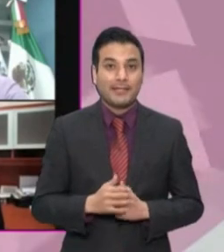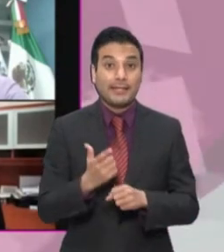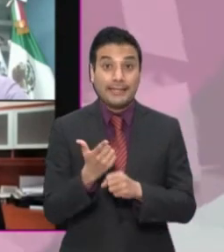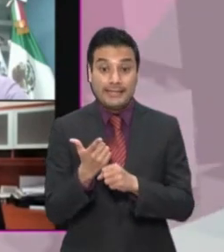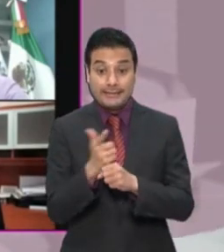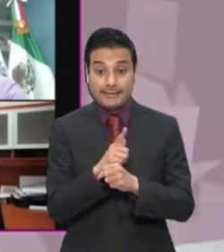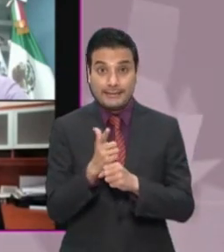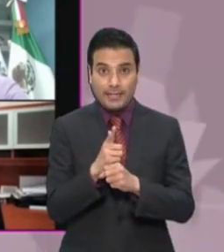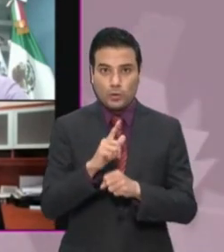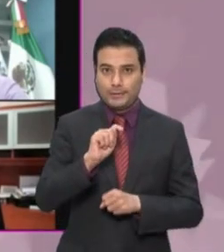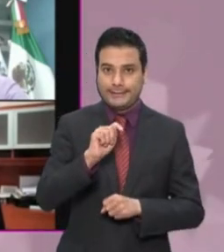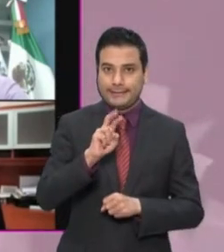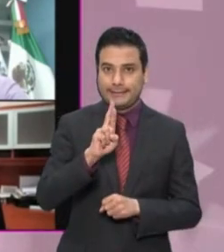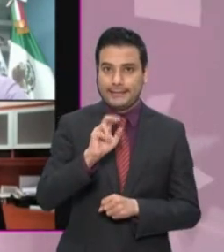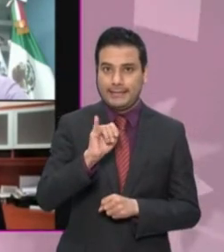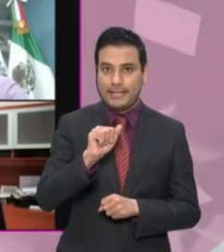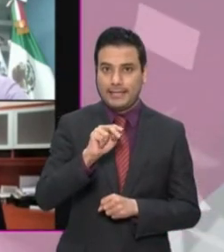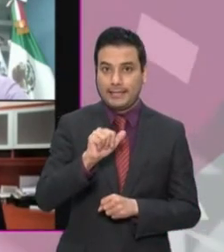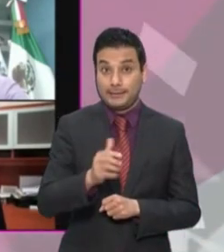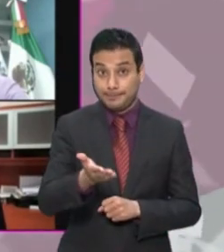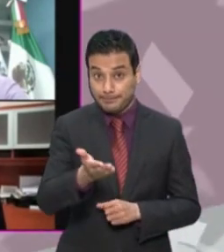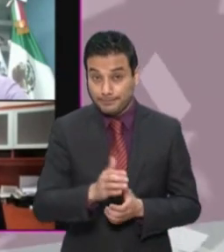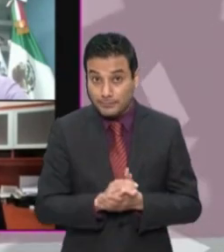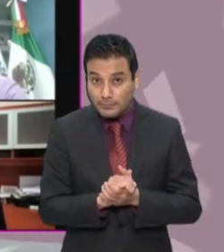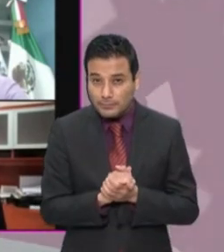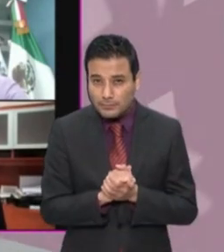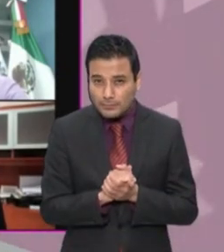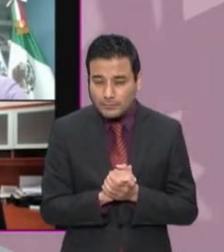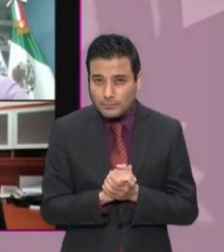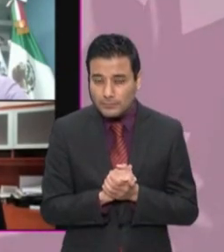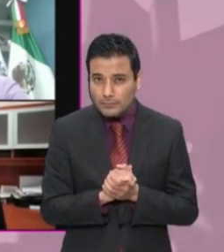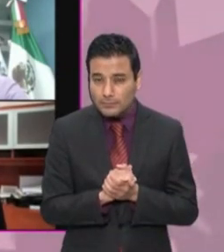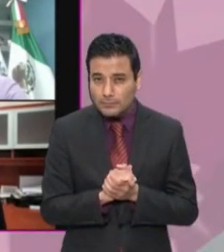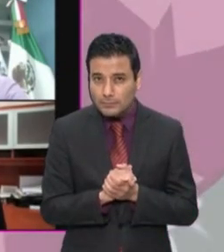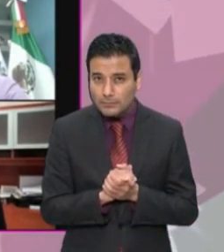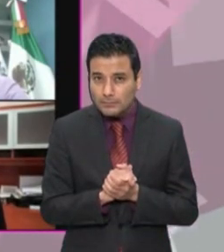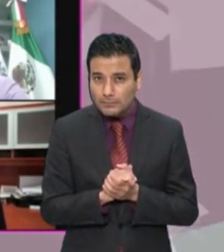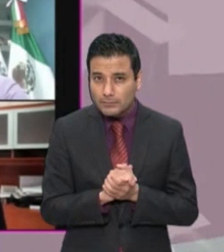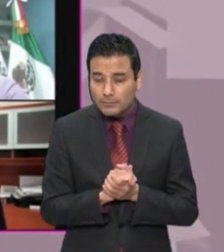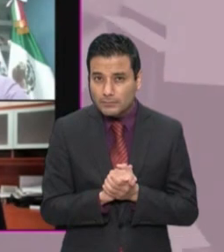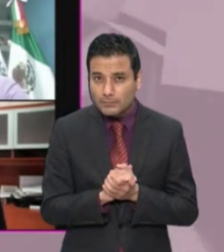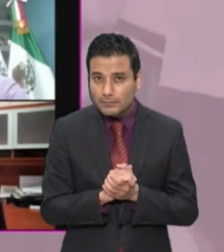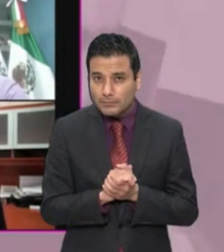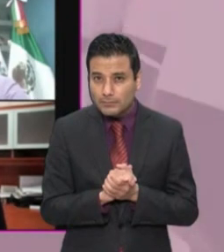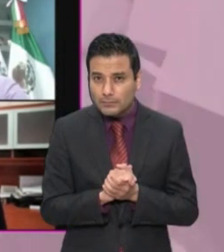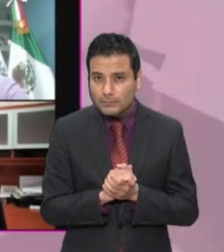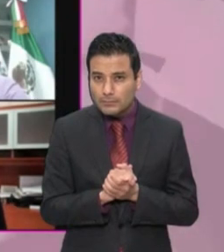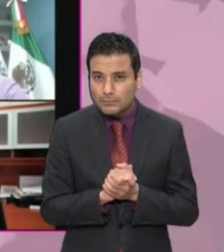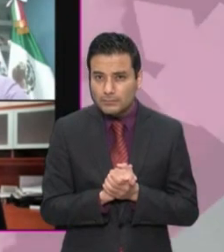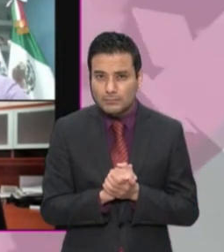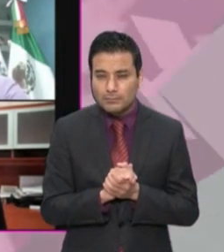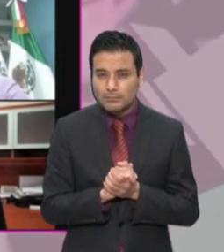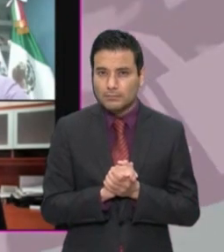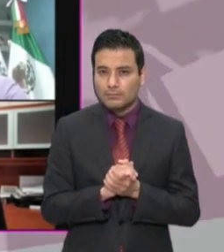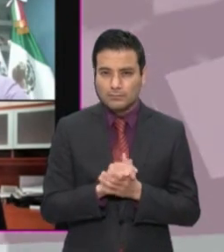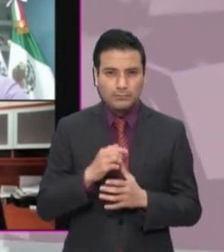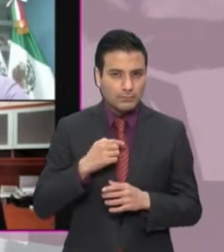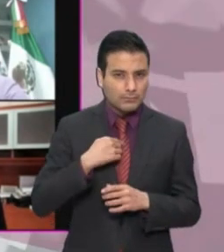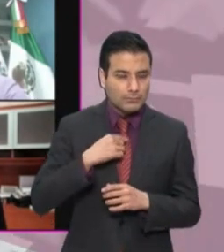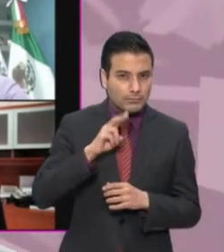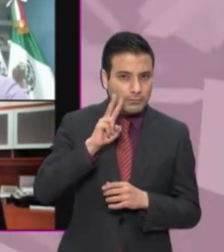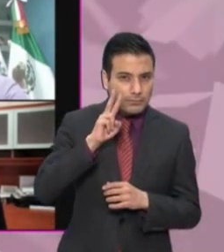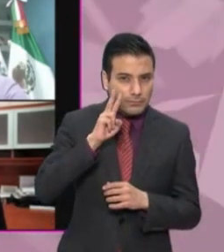precandidatas y a la dirigencia nacional de Morena asciende a 7 millones 226 mil 988